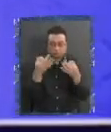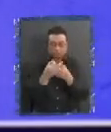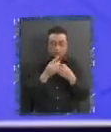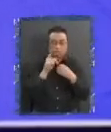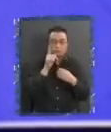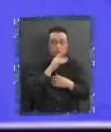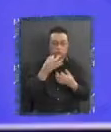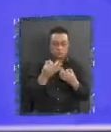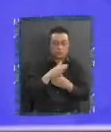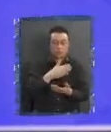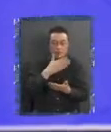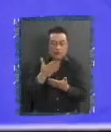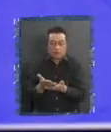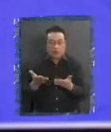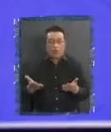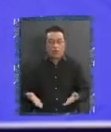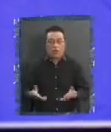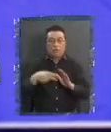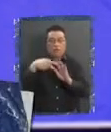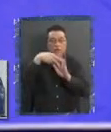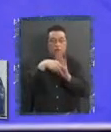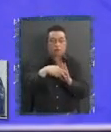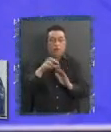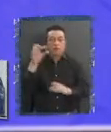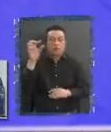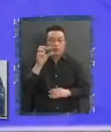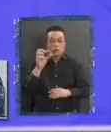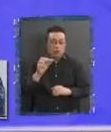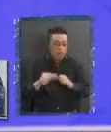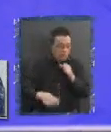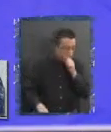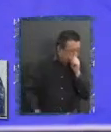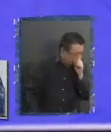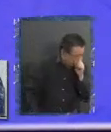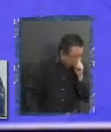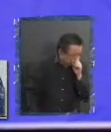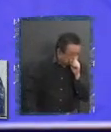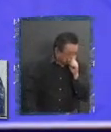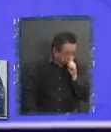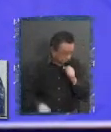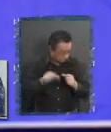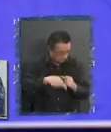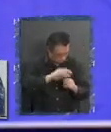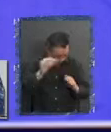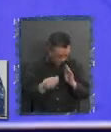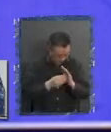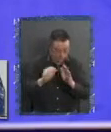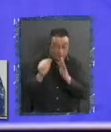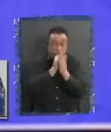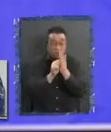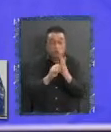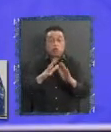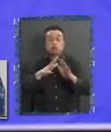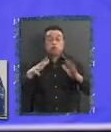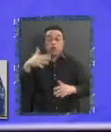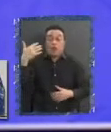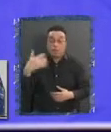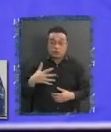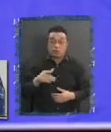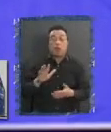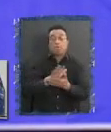ocurren hasta ahora con las normas transitorias que son parte del borrador que son muy importantes y que tienen mucho que decir. Por ejemplo,